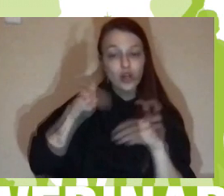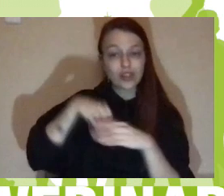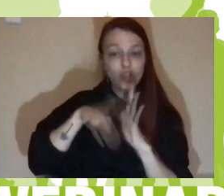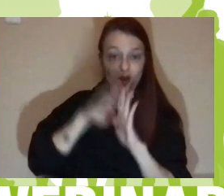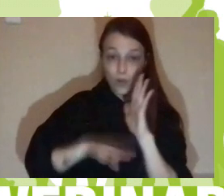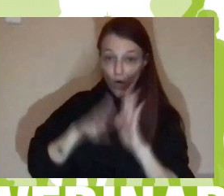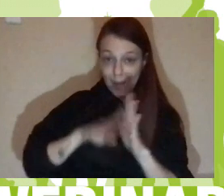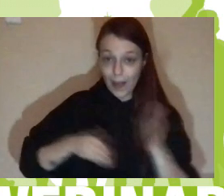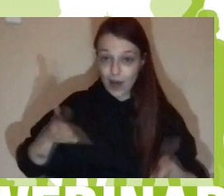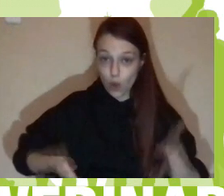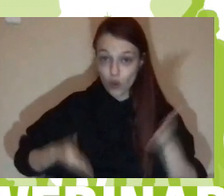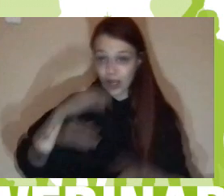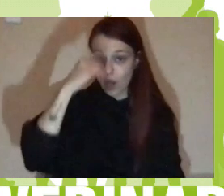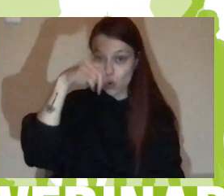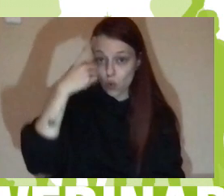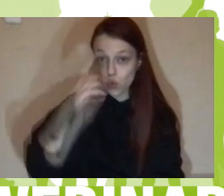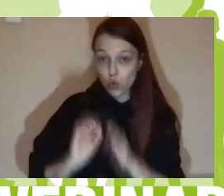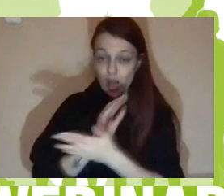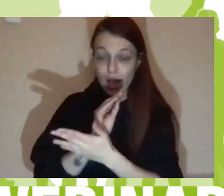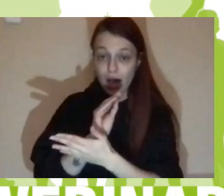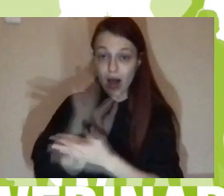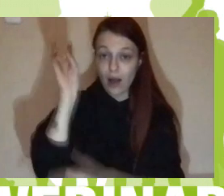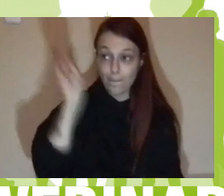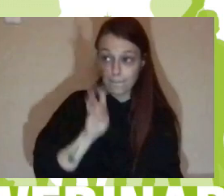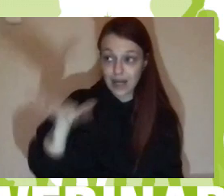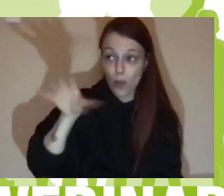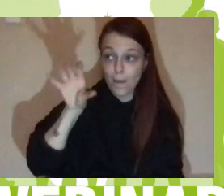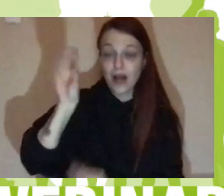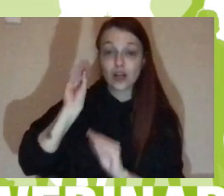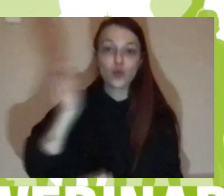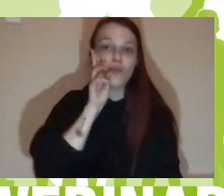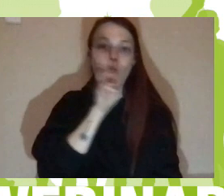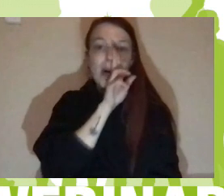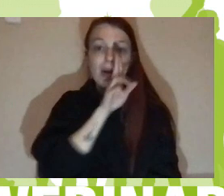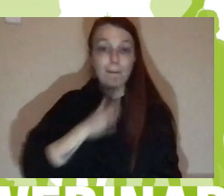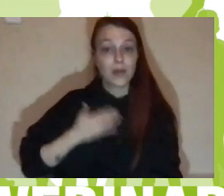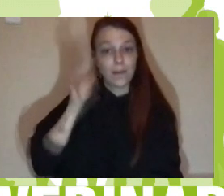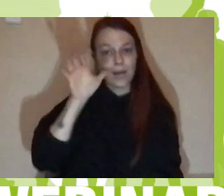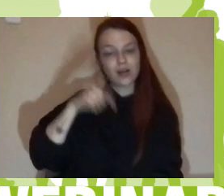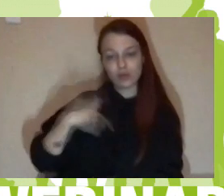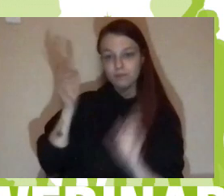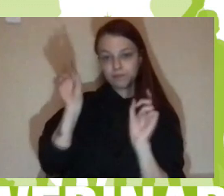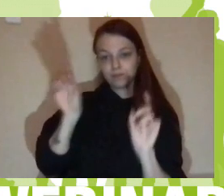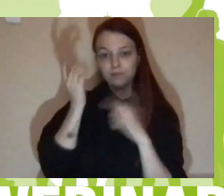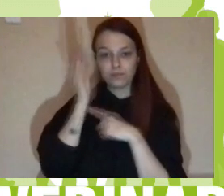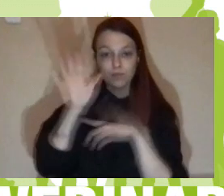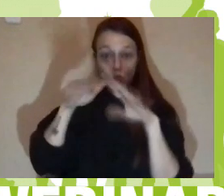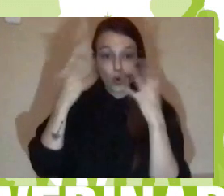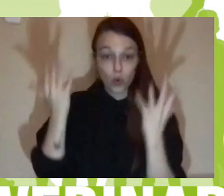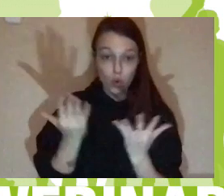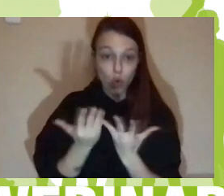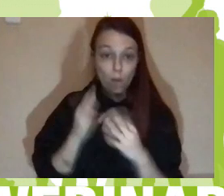origen, donde se puede ver a una madre enseñándole a los niños, a los compañeros de sus hijos su país, con el globo terráqueo,